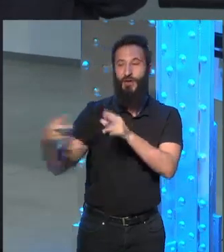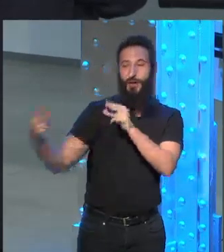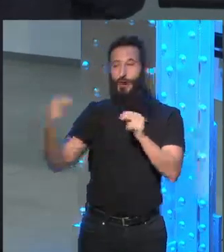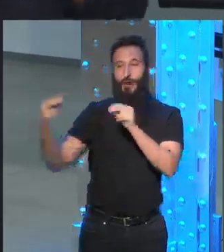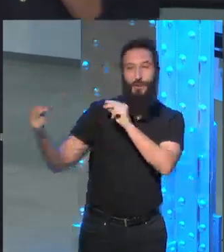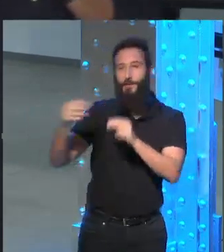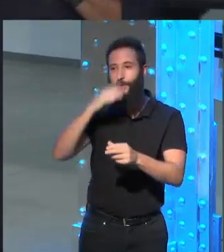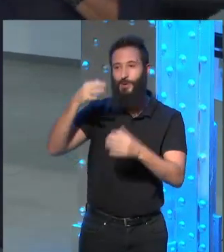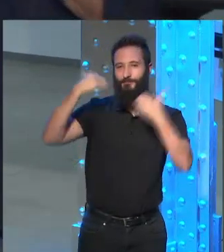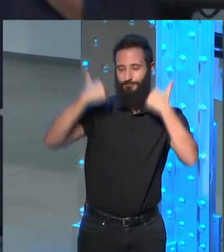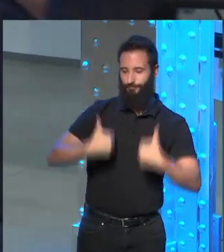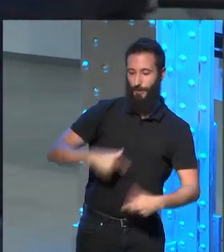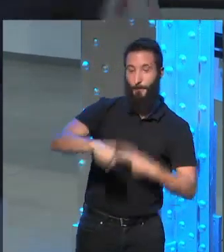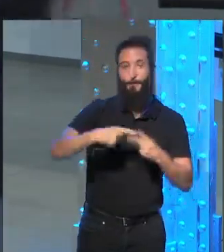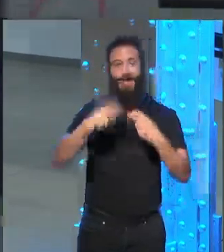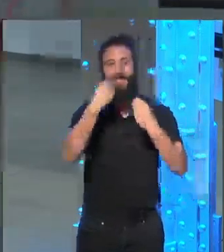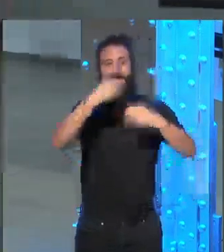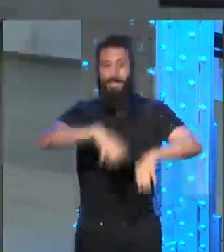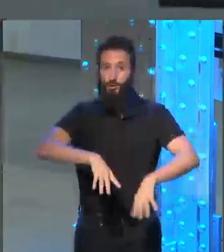ficción y la historia fueron fundamentales.